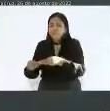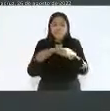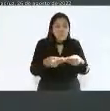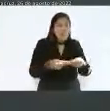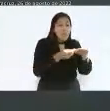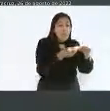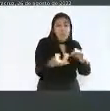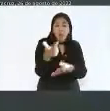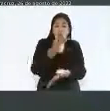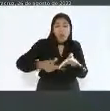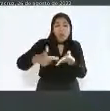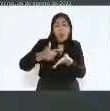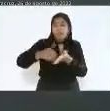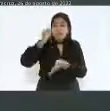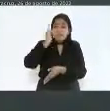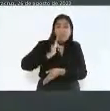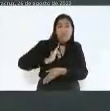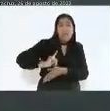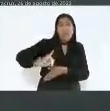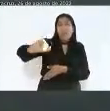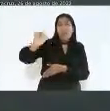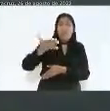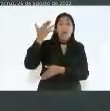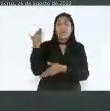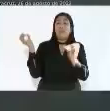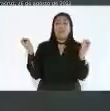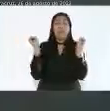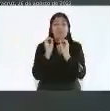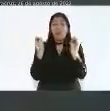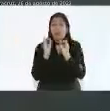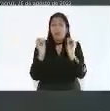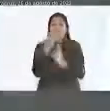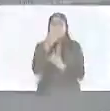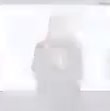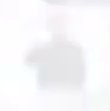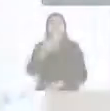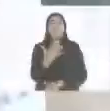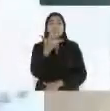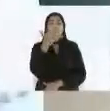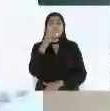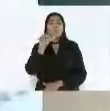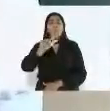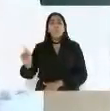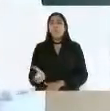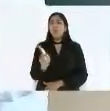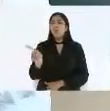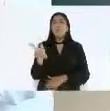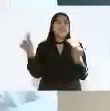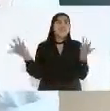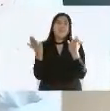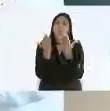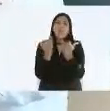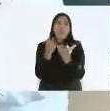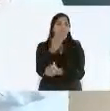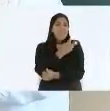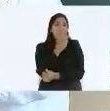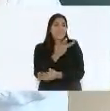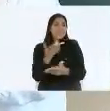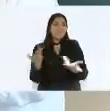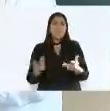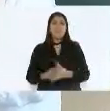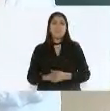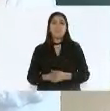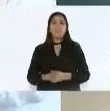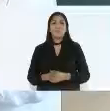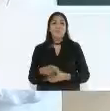disponían de estos servicios en 138 municipios. Ahora cuentan con